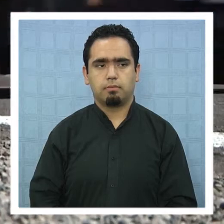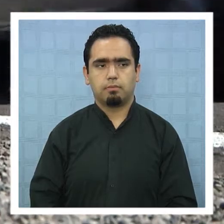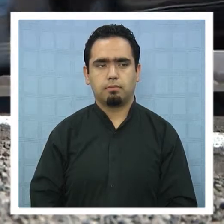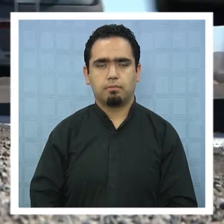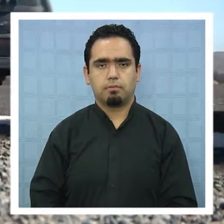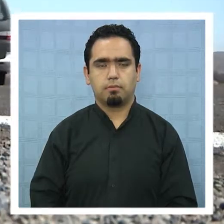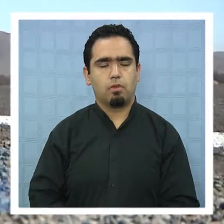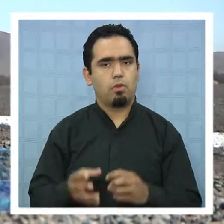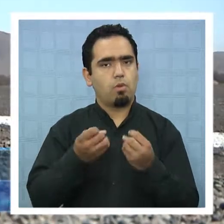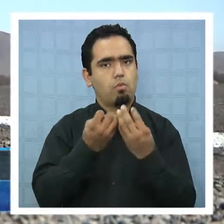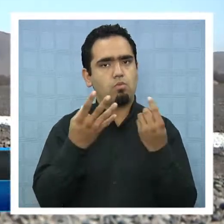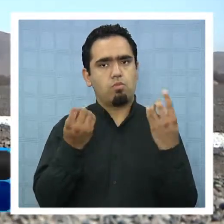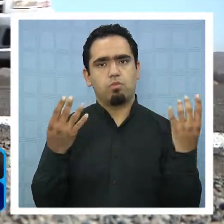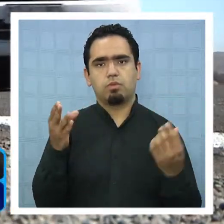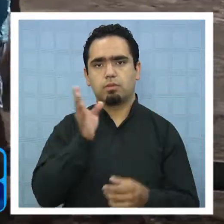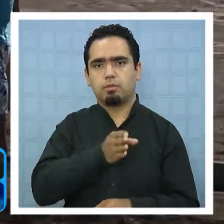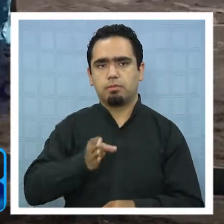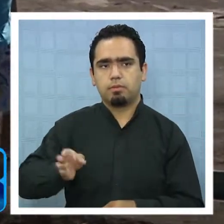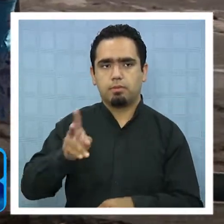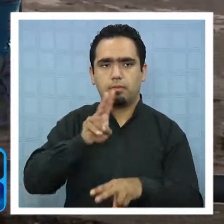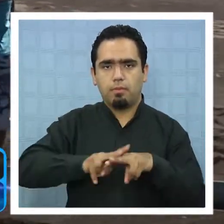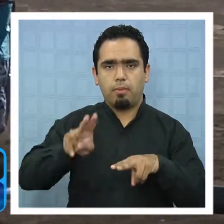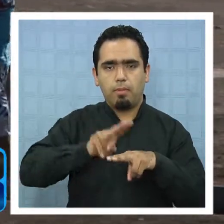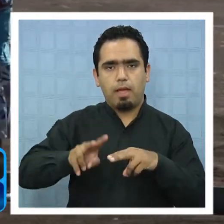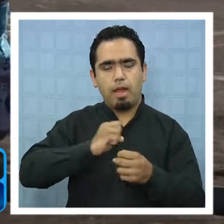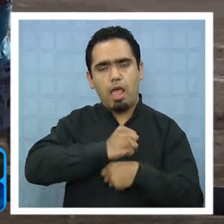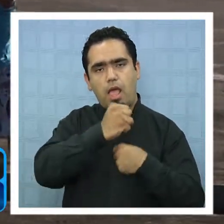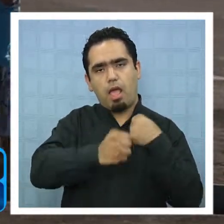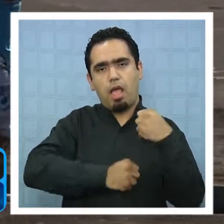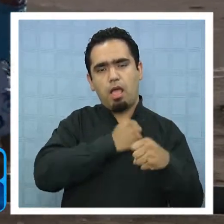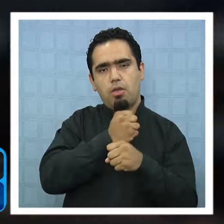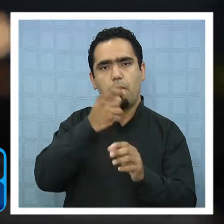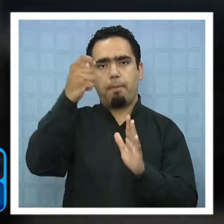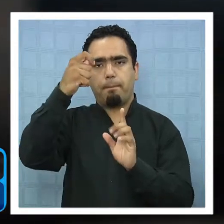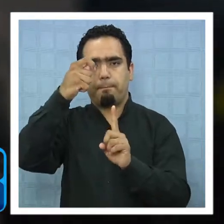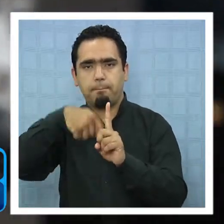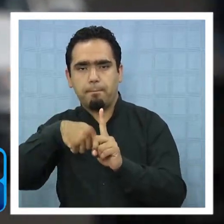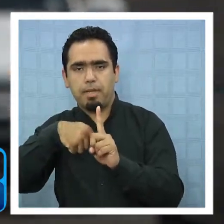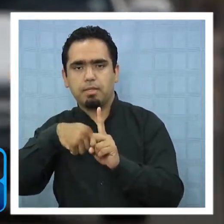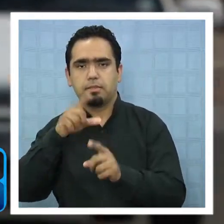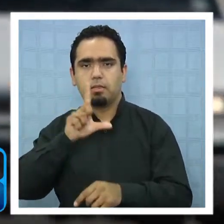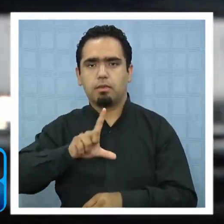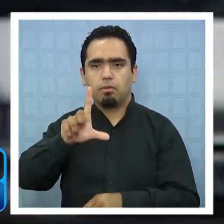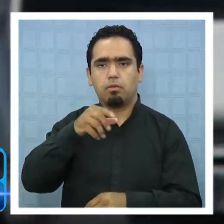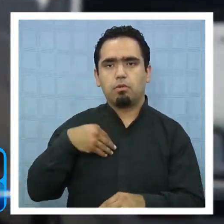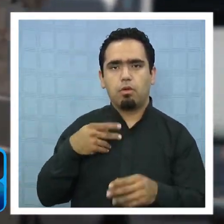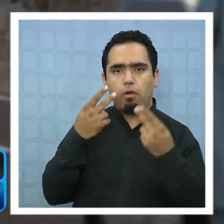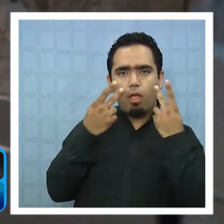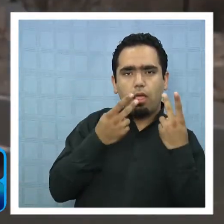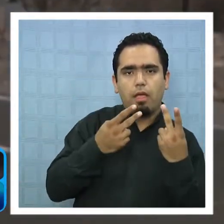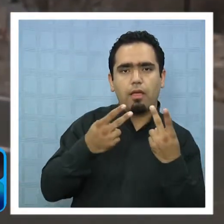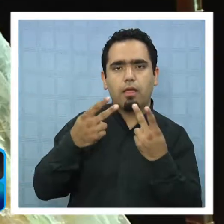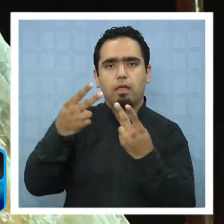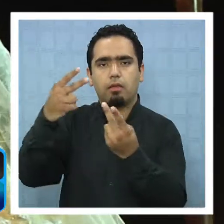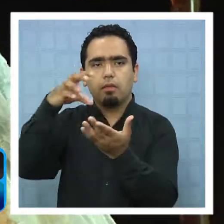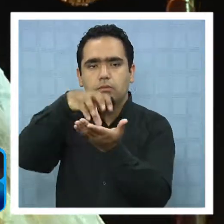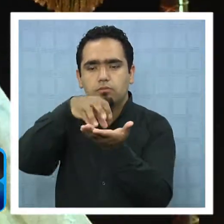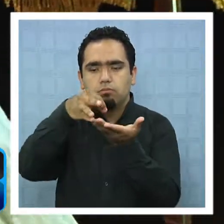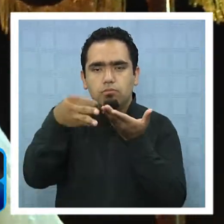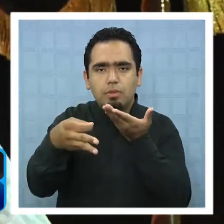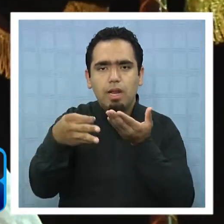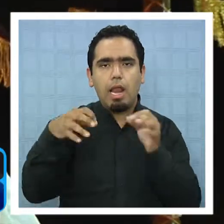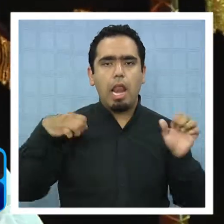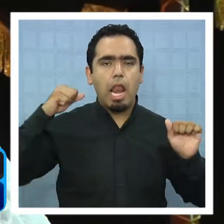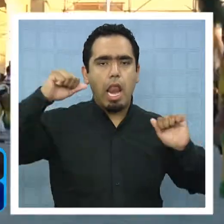Miles de personas se preparan todo el año para en el mes de julio llegar a la Pampa del Tamarugal a saludar a la Virgen del